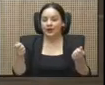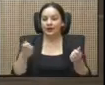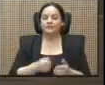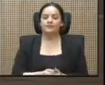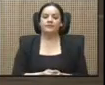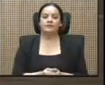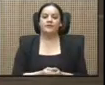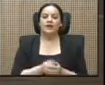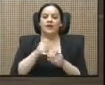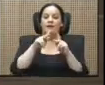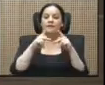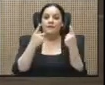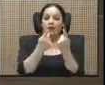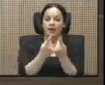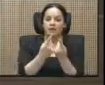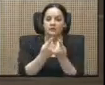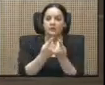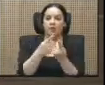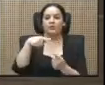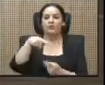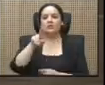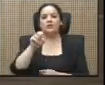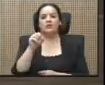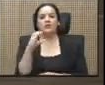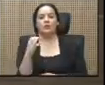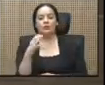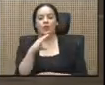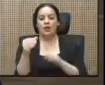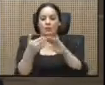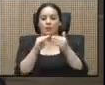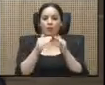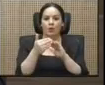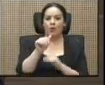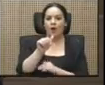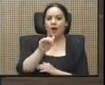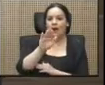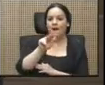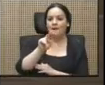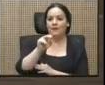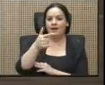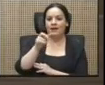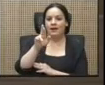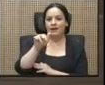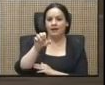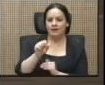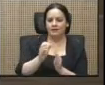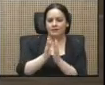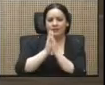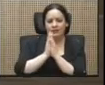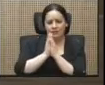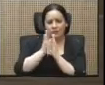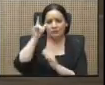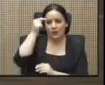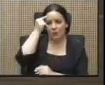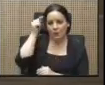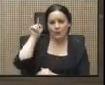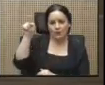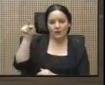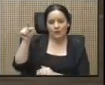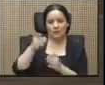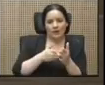Desde la fracción del Partido Unidad, del pueblo de Avangares le pedimos al Poder Ejecutivo, en la figura